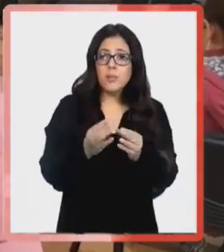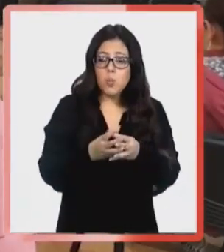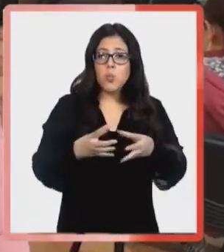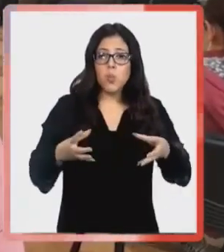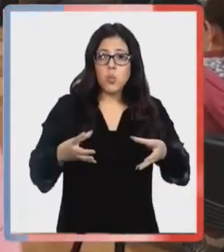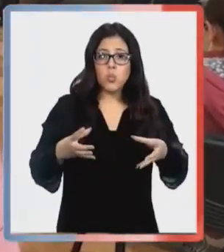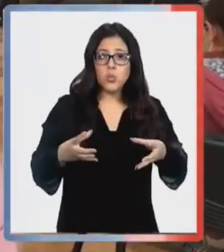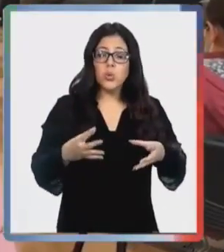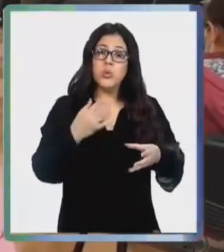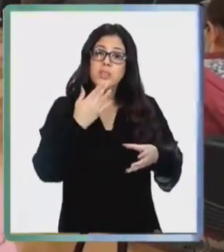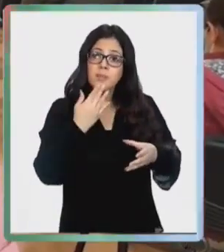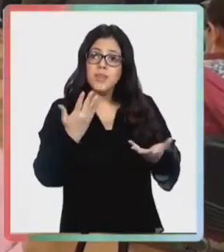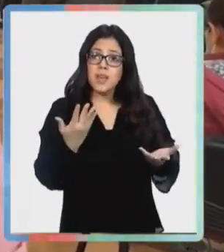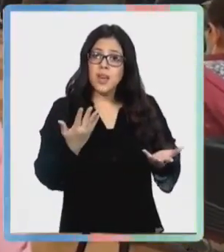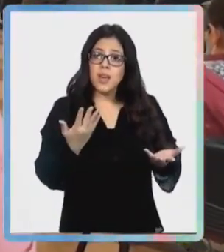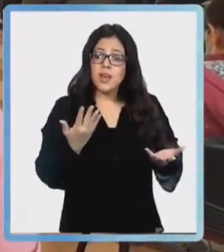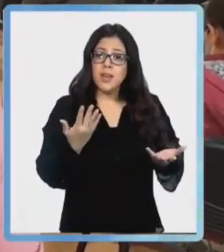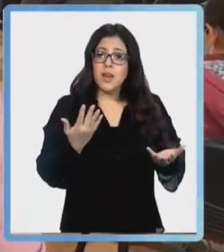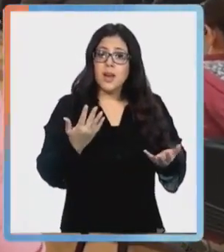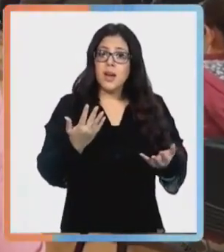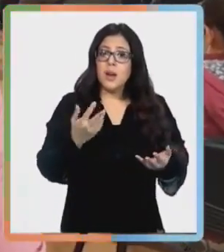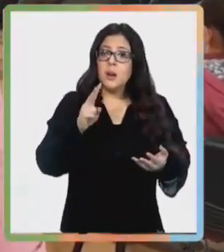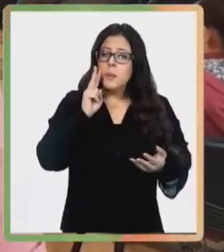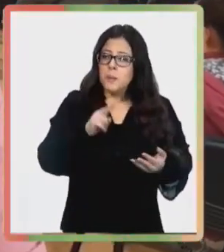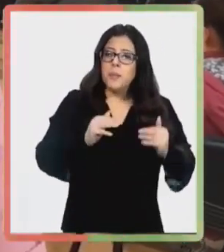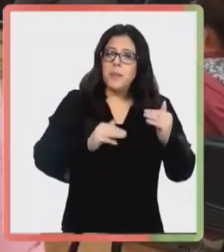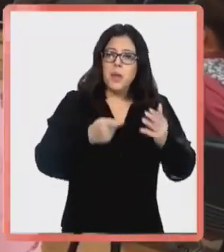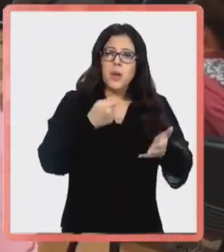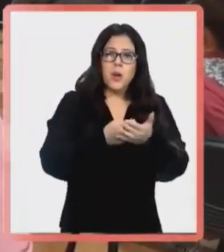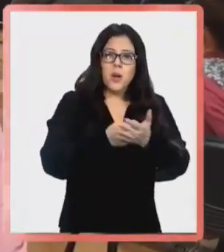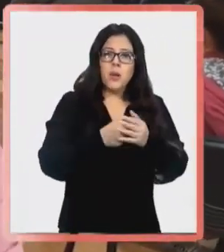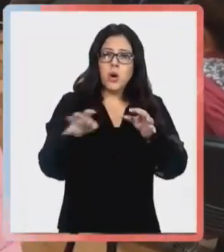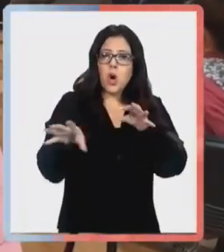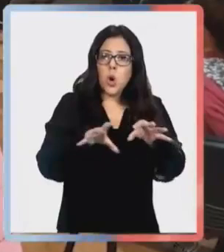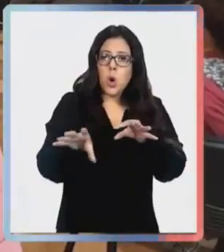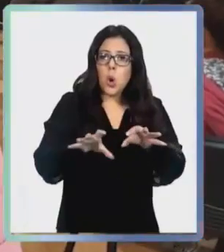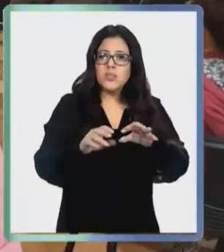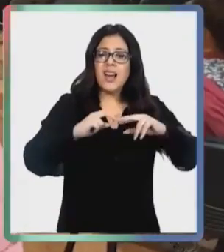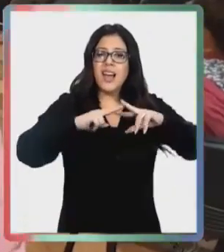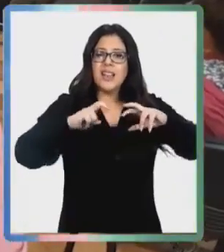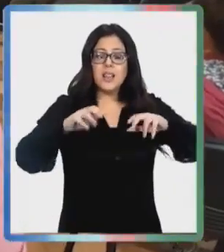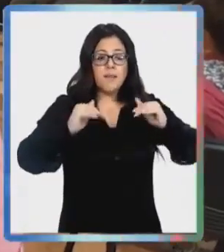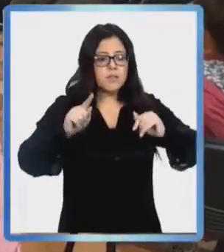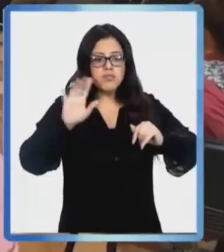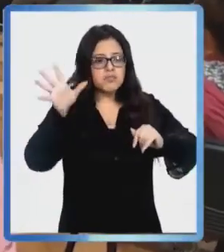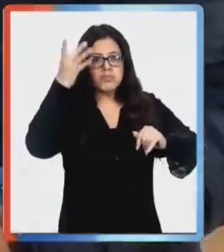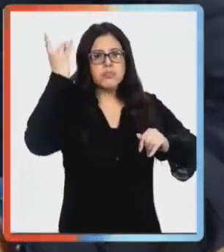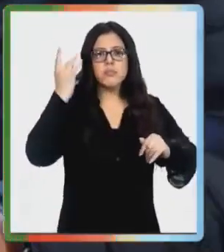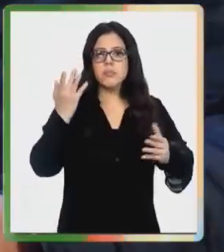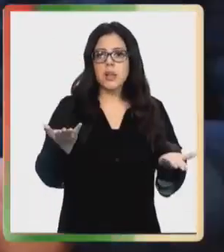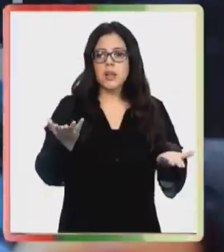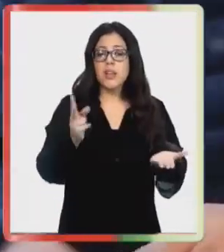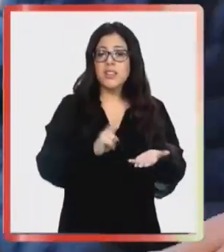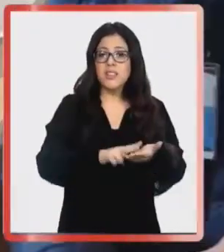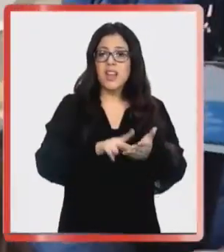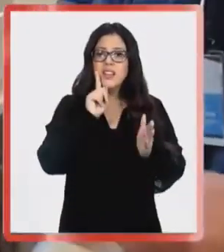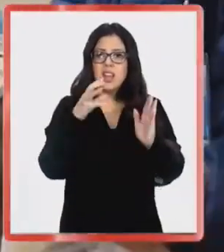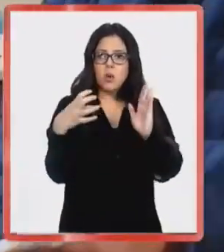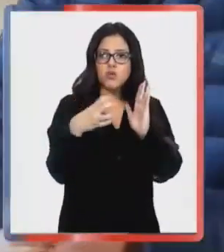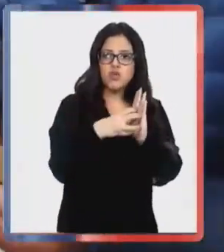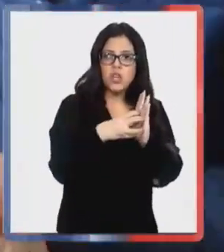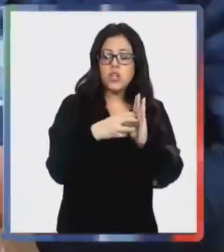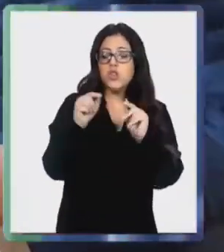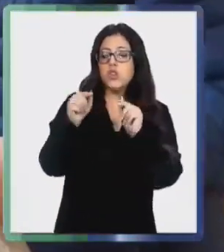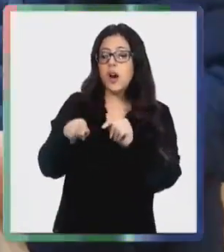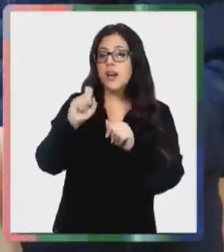fijarnos muchas veces que compramos artefactos eléctricos nosotros y no nos damos cuenta de que realmente trae un sello. Se trata del programa